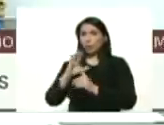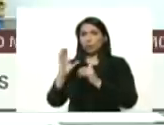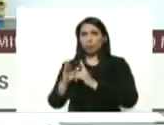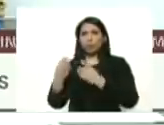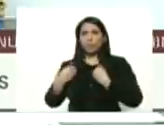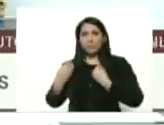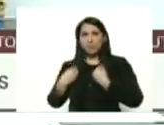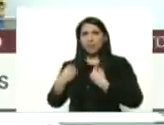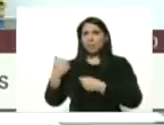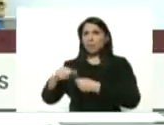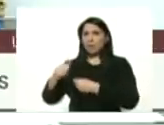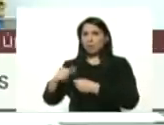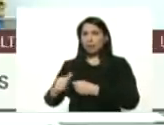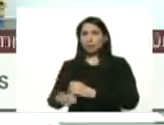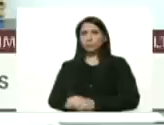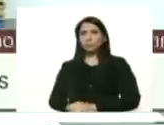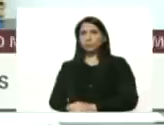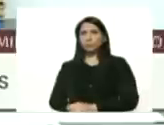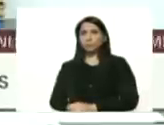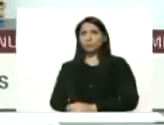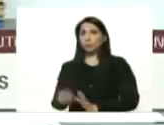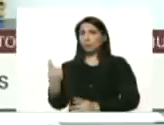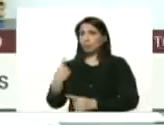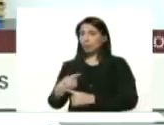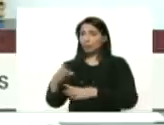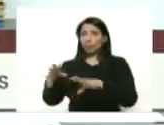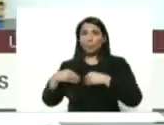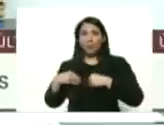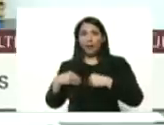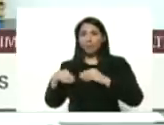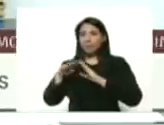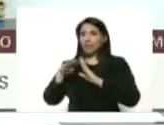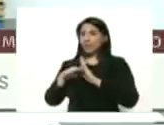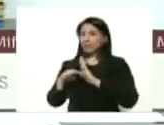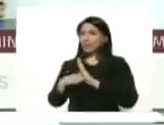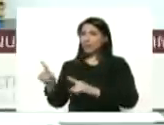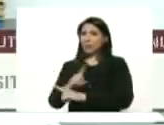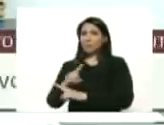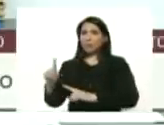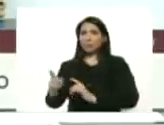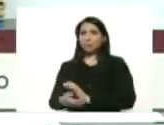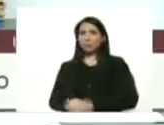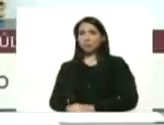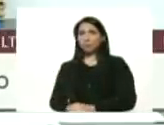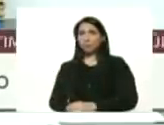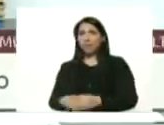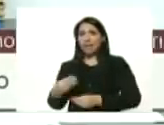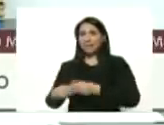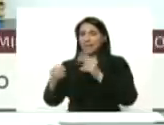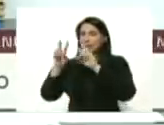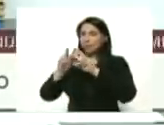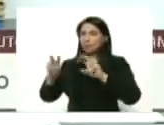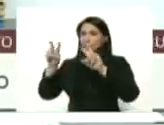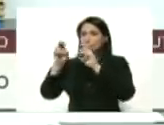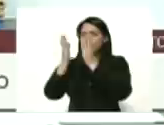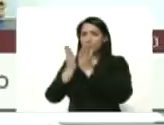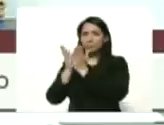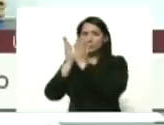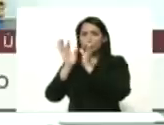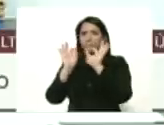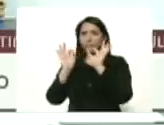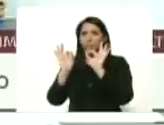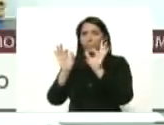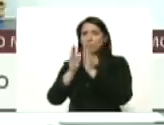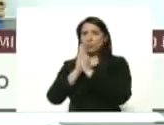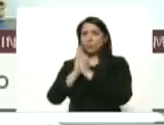vida de Maracaibo hay que tomar medidas de inmediato de inmediato y hacer un estudio especial señora